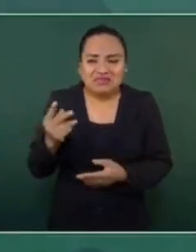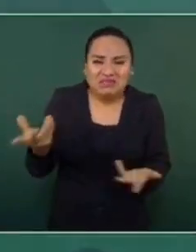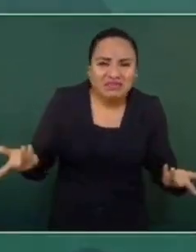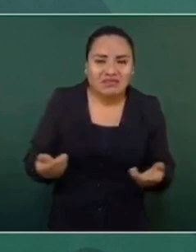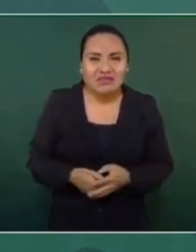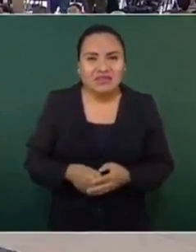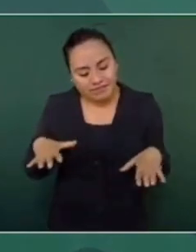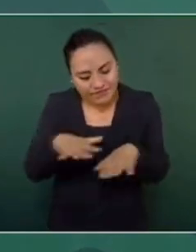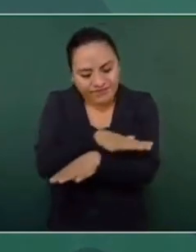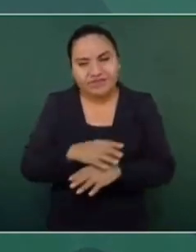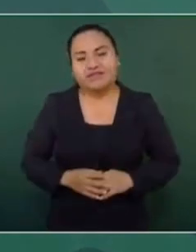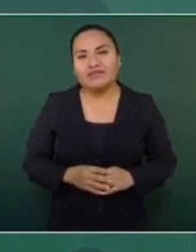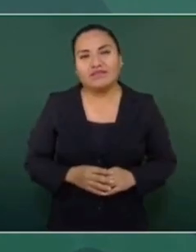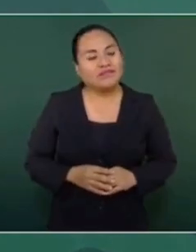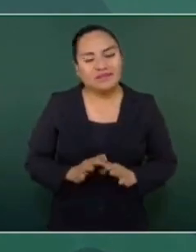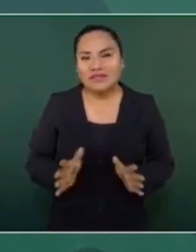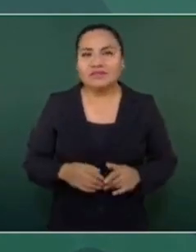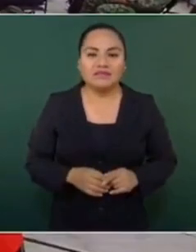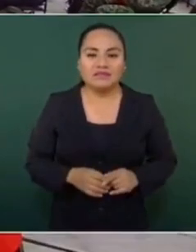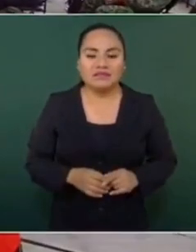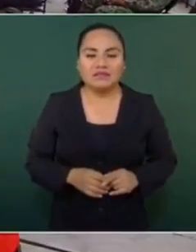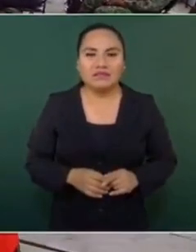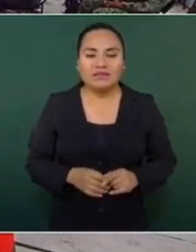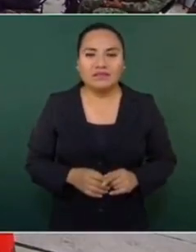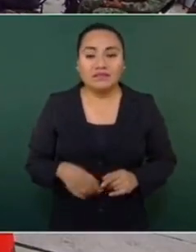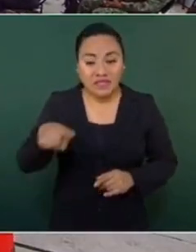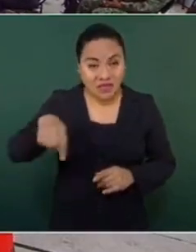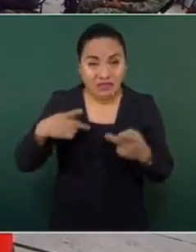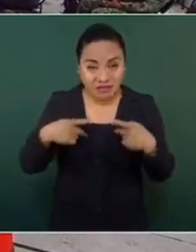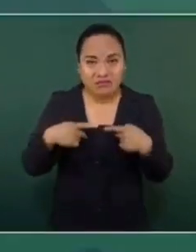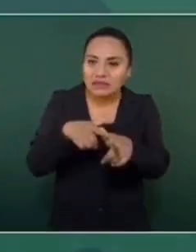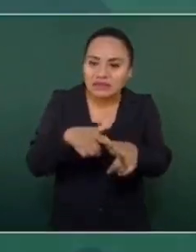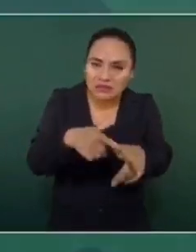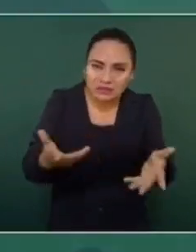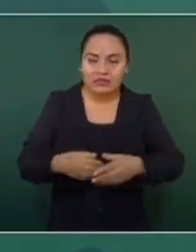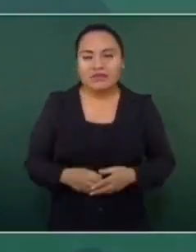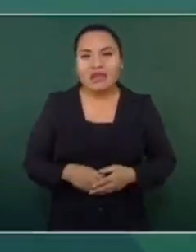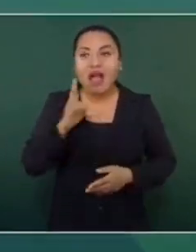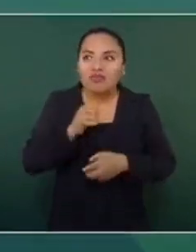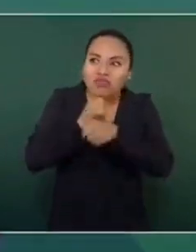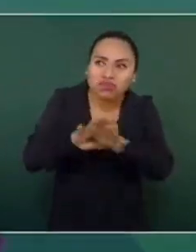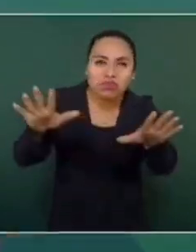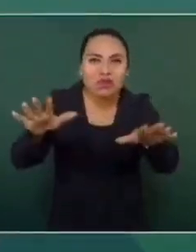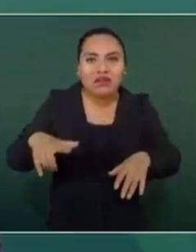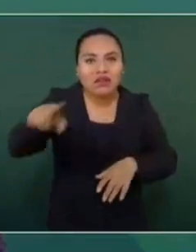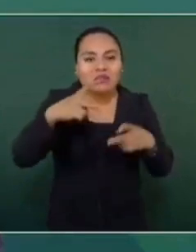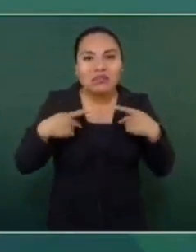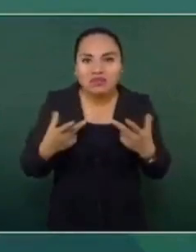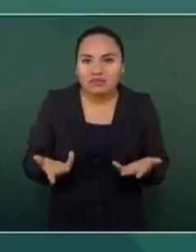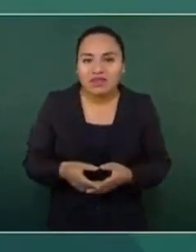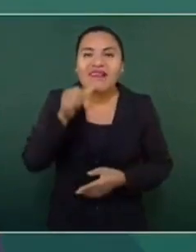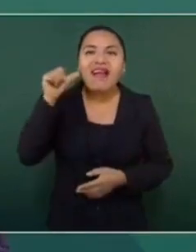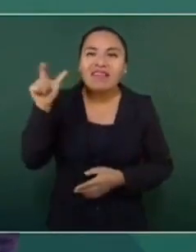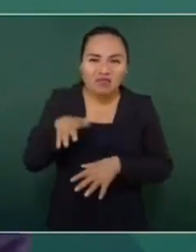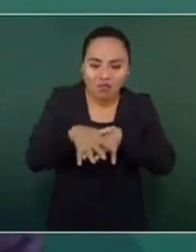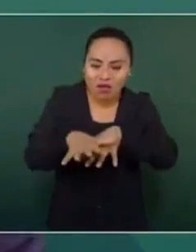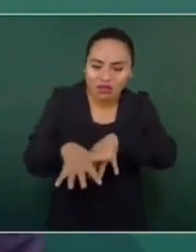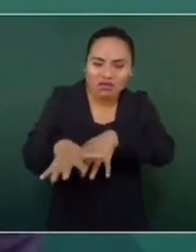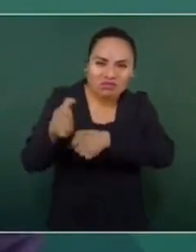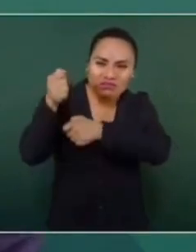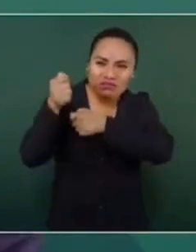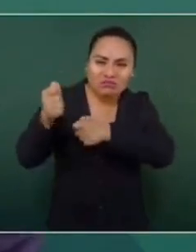del bloque conservador, porque además son muy tendenciosos. Hablábamos ayer que en marcha que hicieron los conservadores,